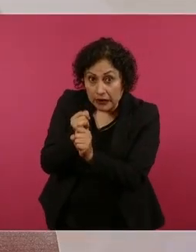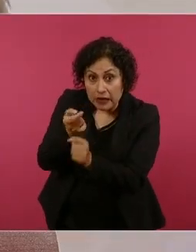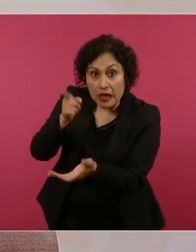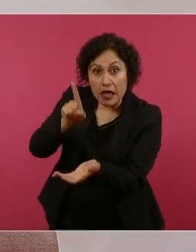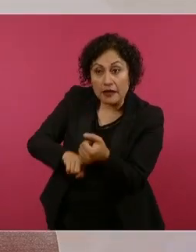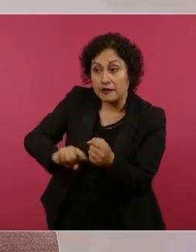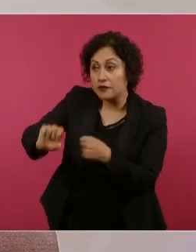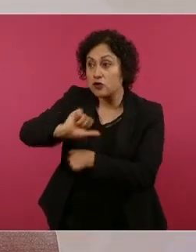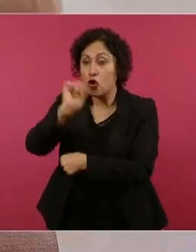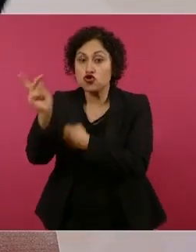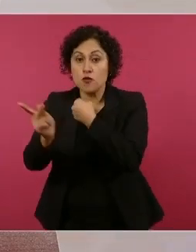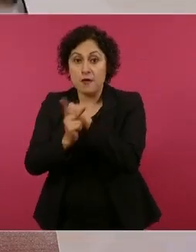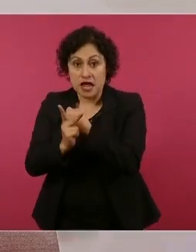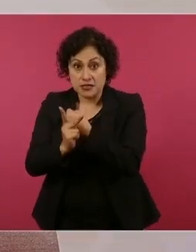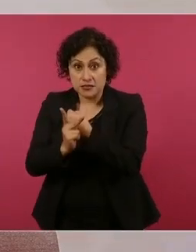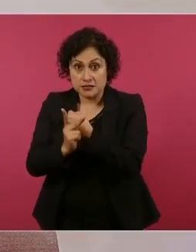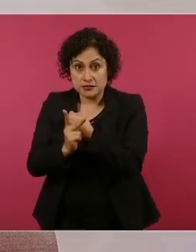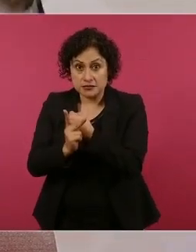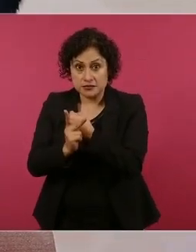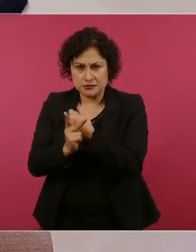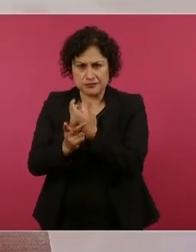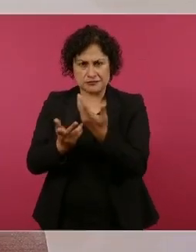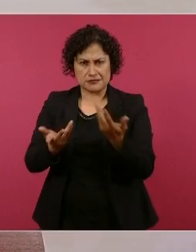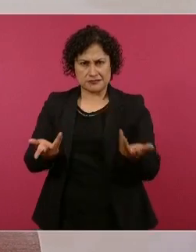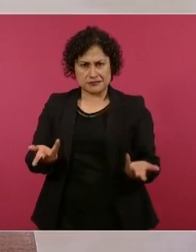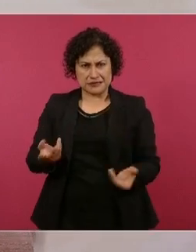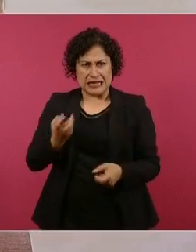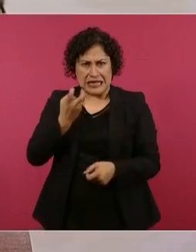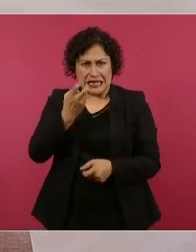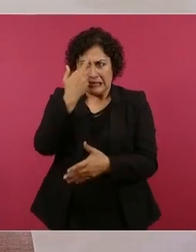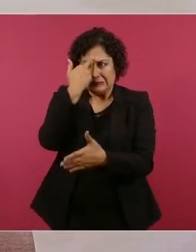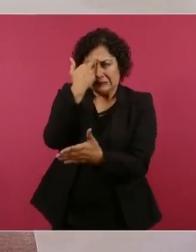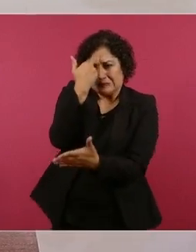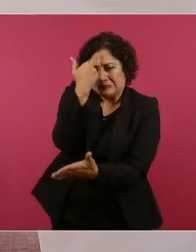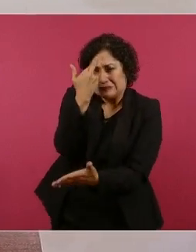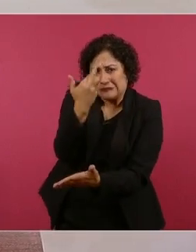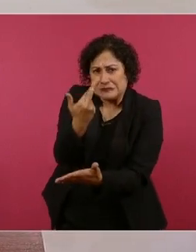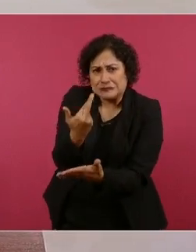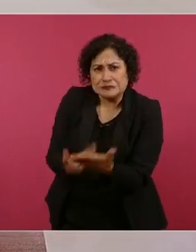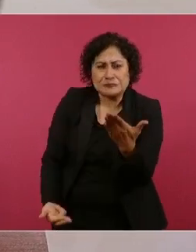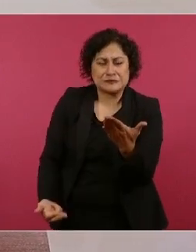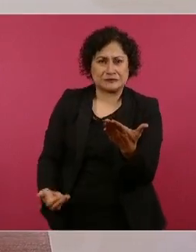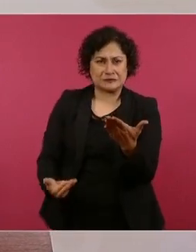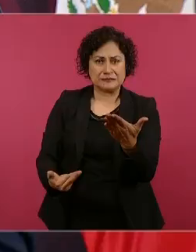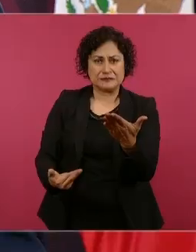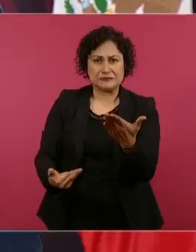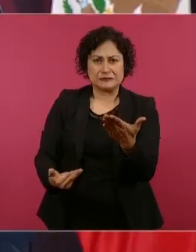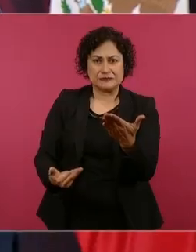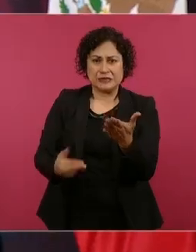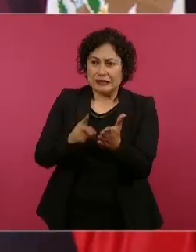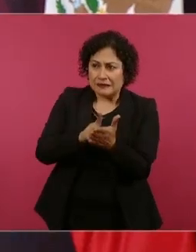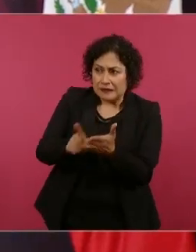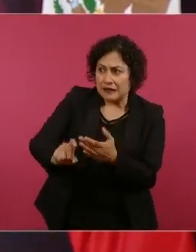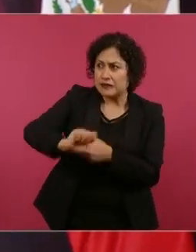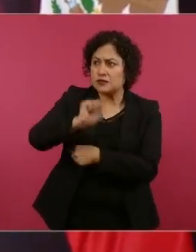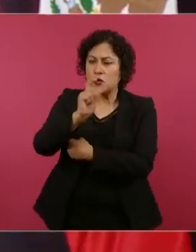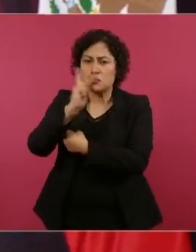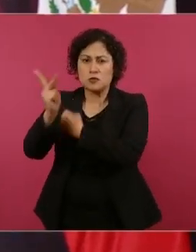Es violatorio de la soberanía de cualquier pueblo, de cualquier país, somos independientes.